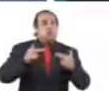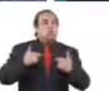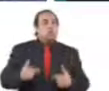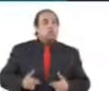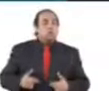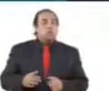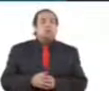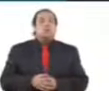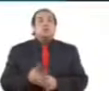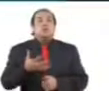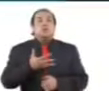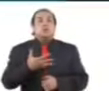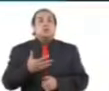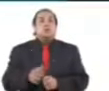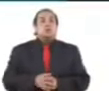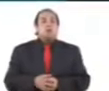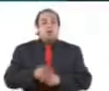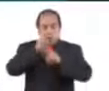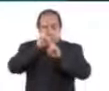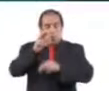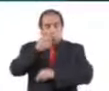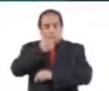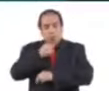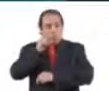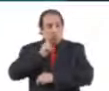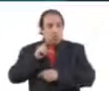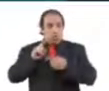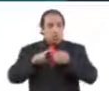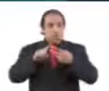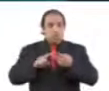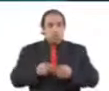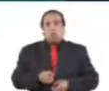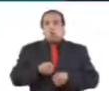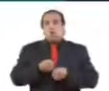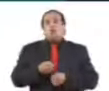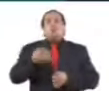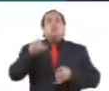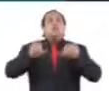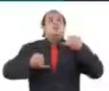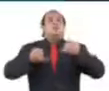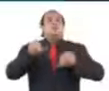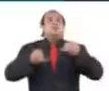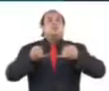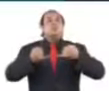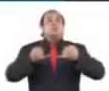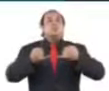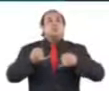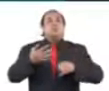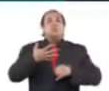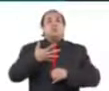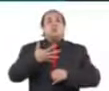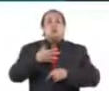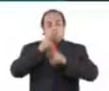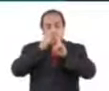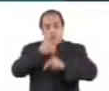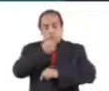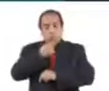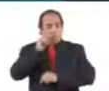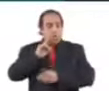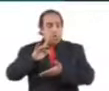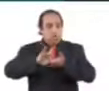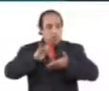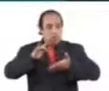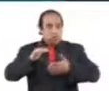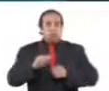desde la perspectiva de género e impartición de justicia con perspectiva de género. Agradezco con